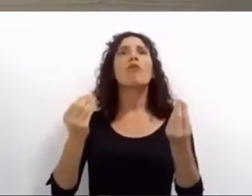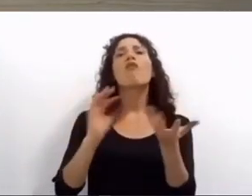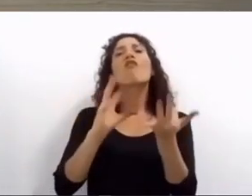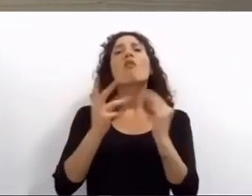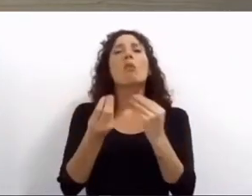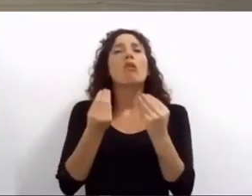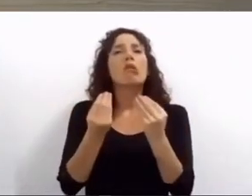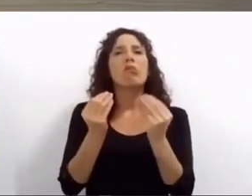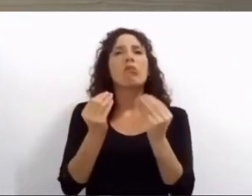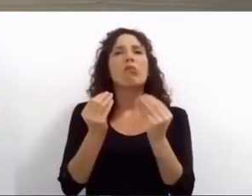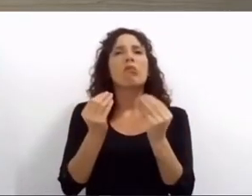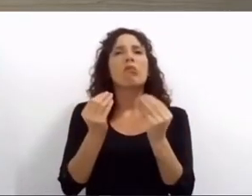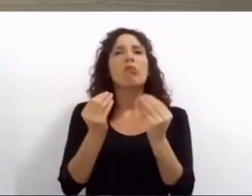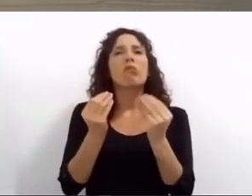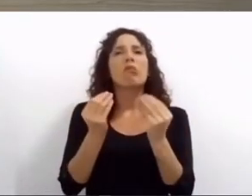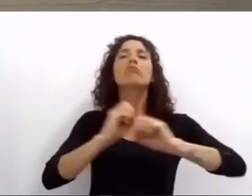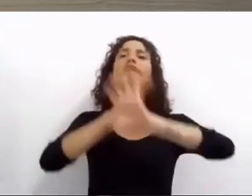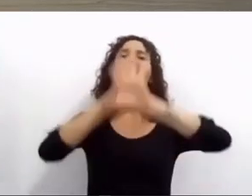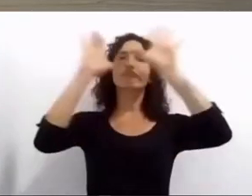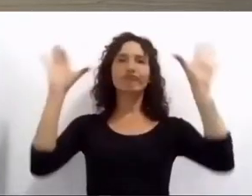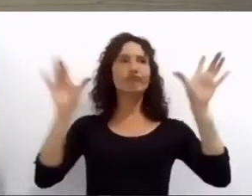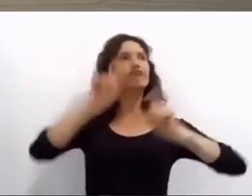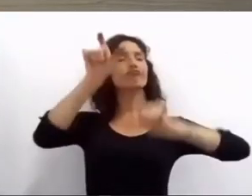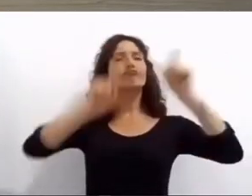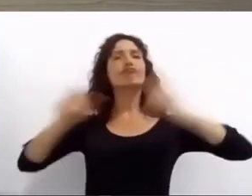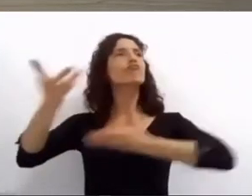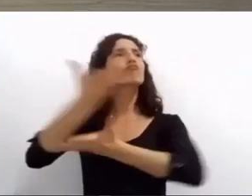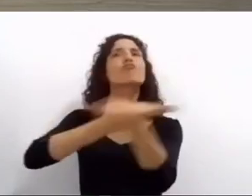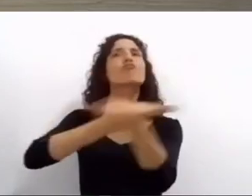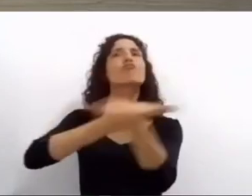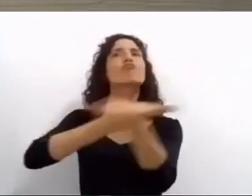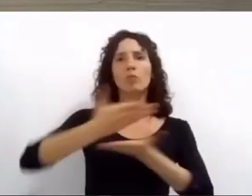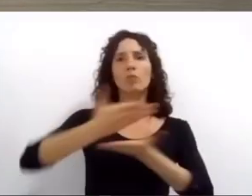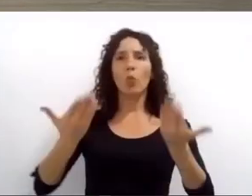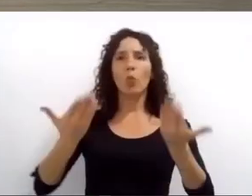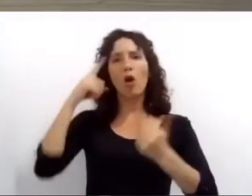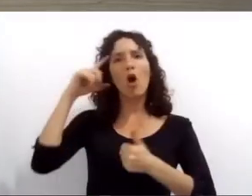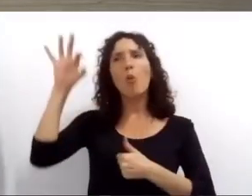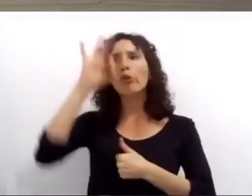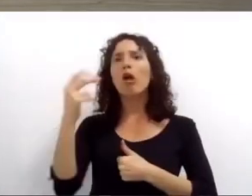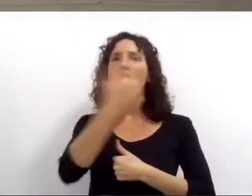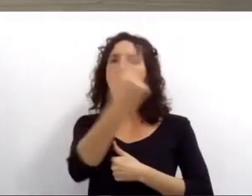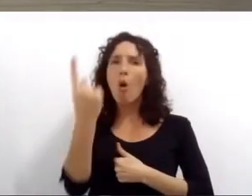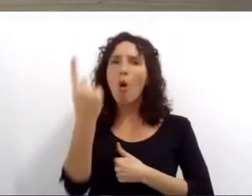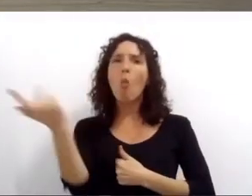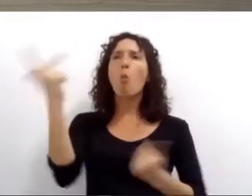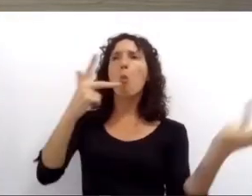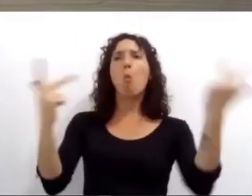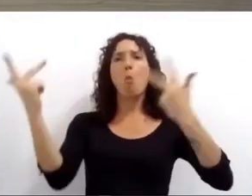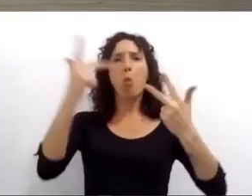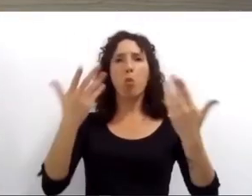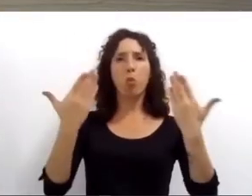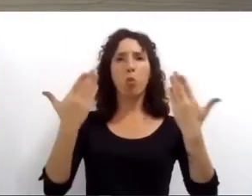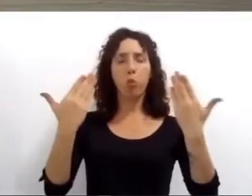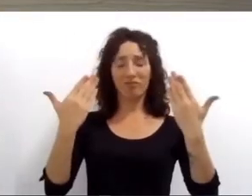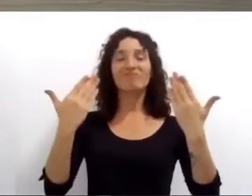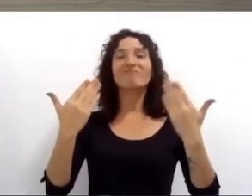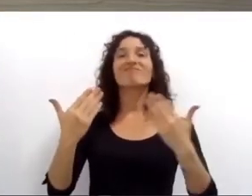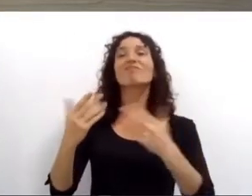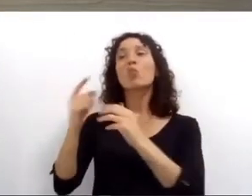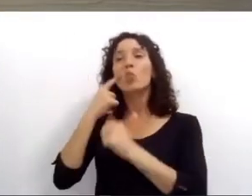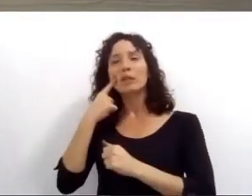portal de participación ciudadana con tecnología de CIDIM vamos a trabajar los centros a transformar los centros municipales de